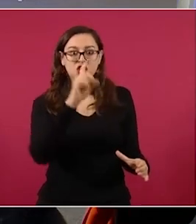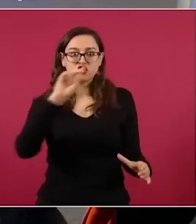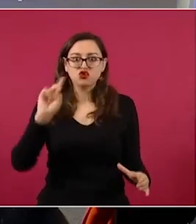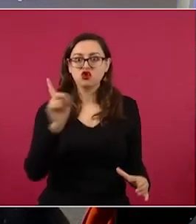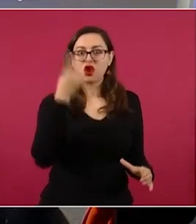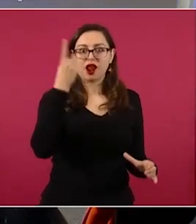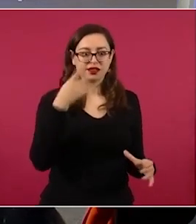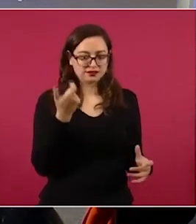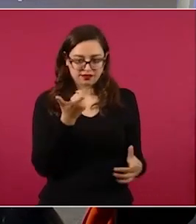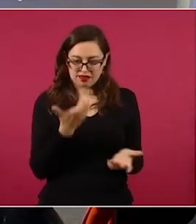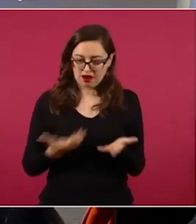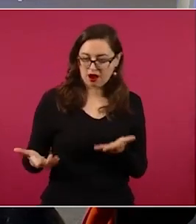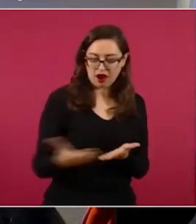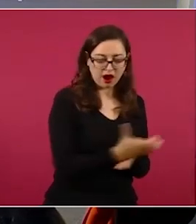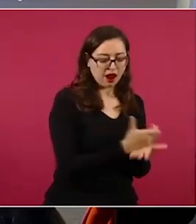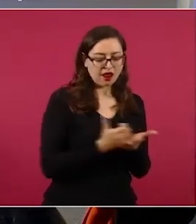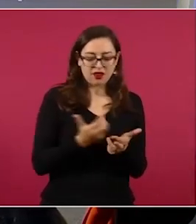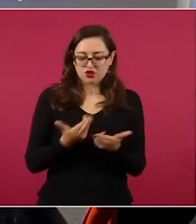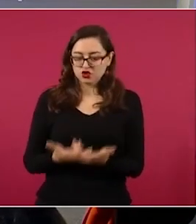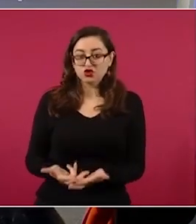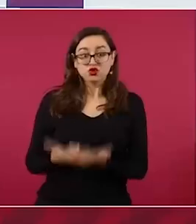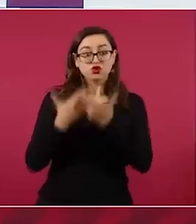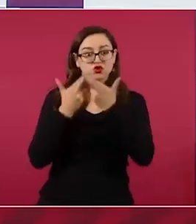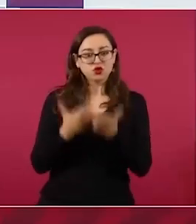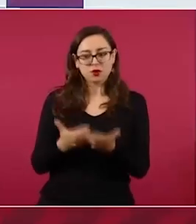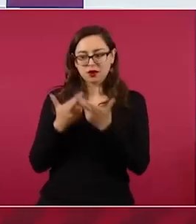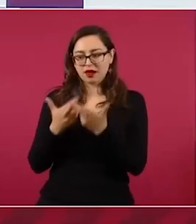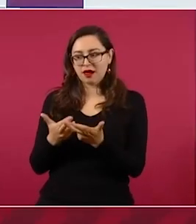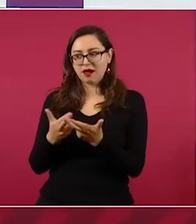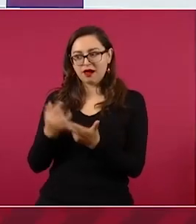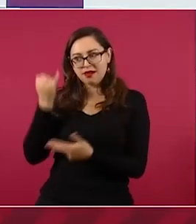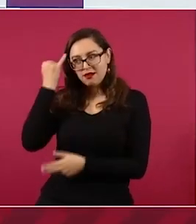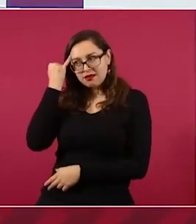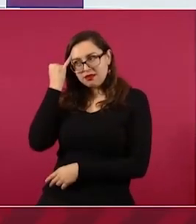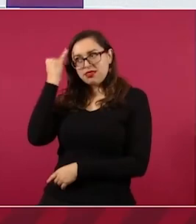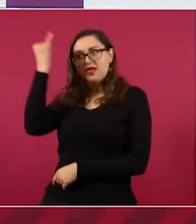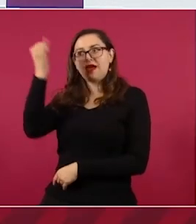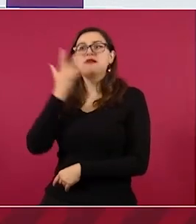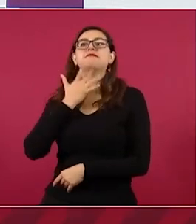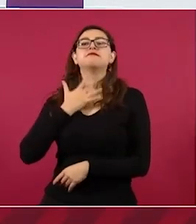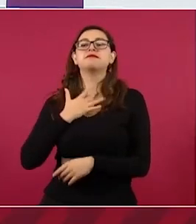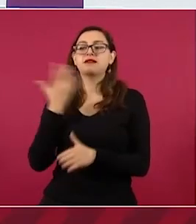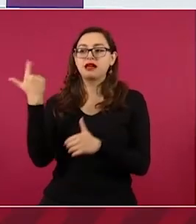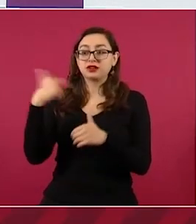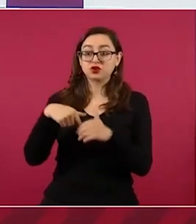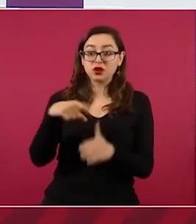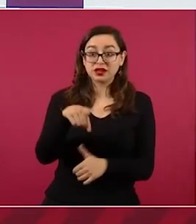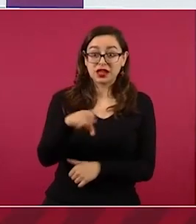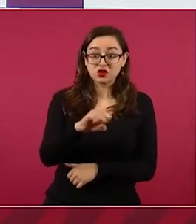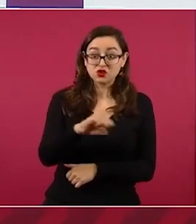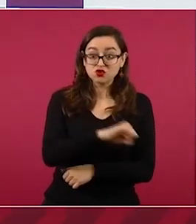mantener un subsidio